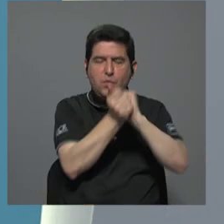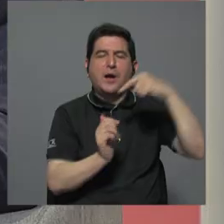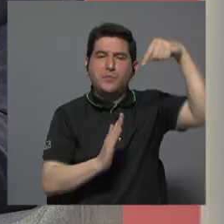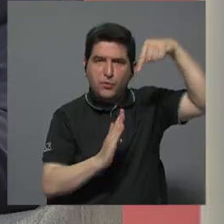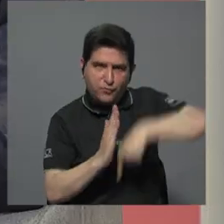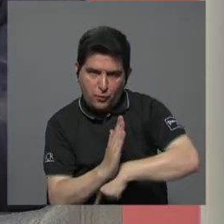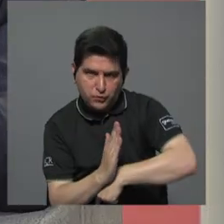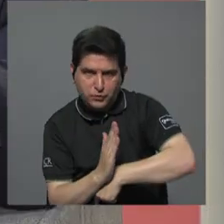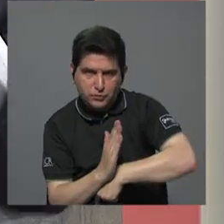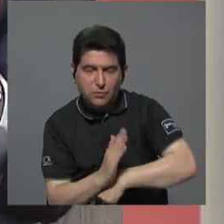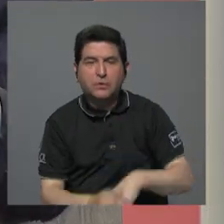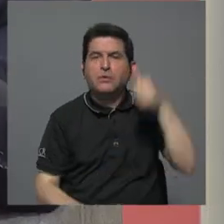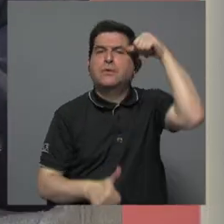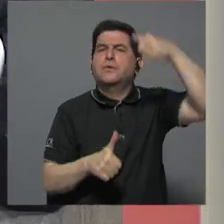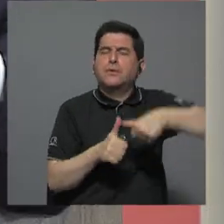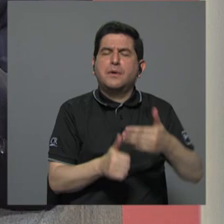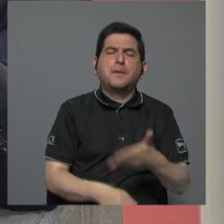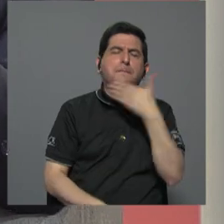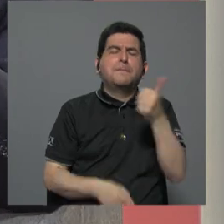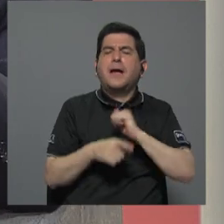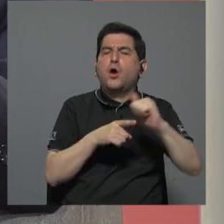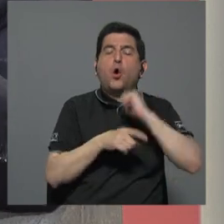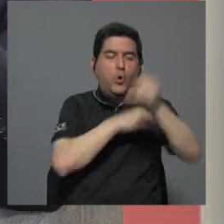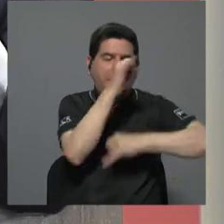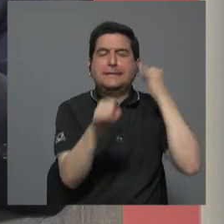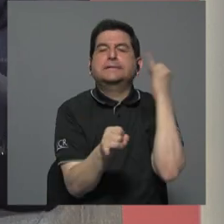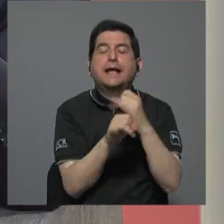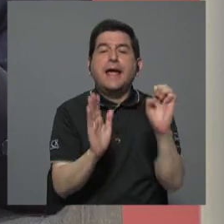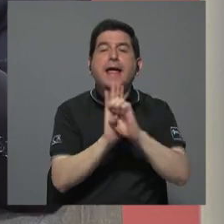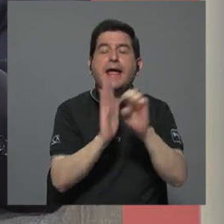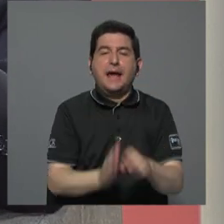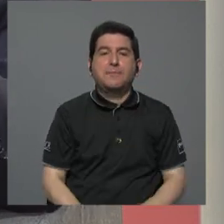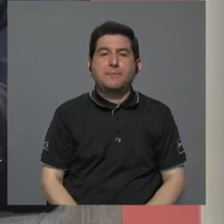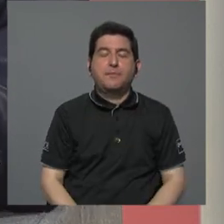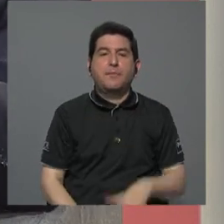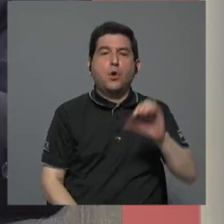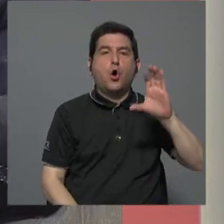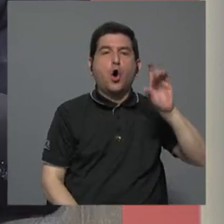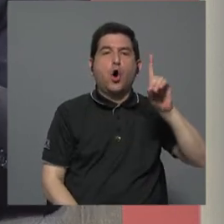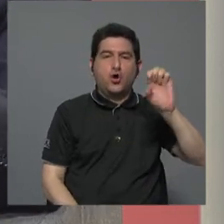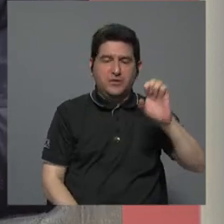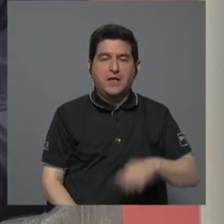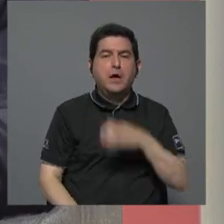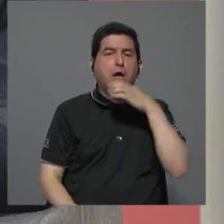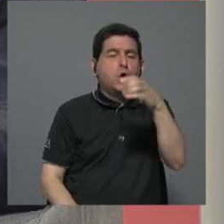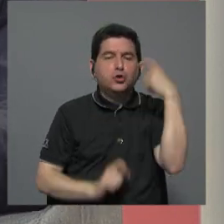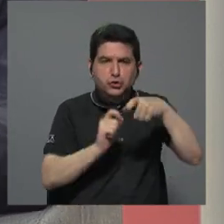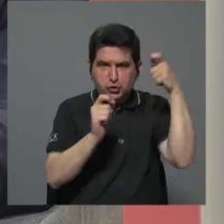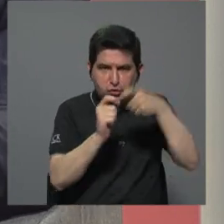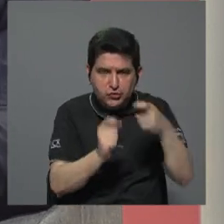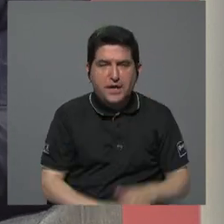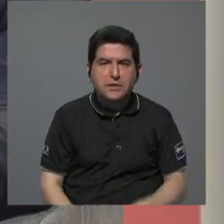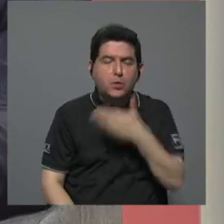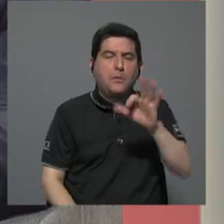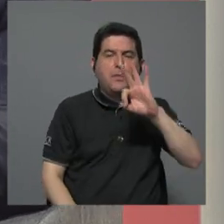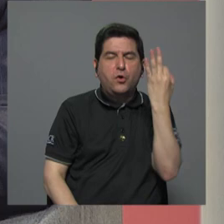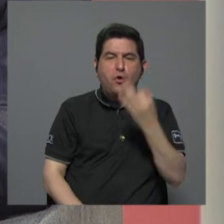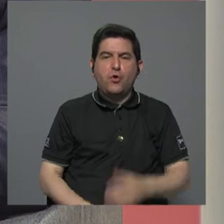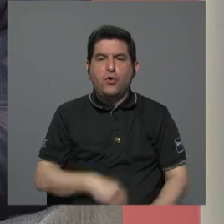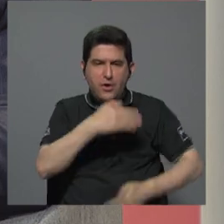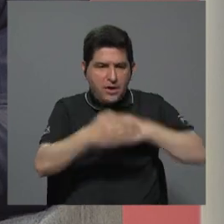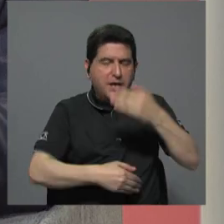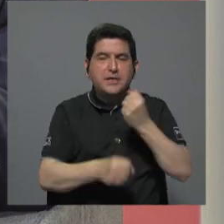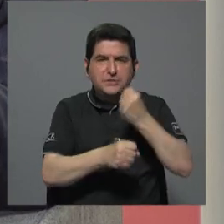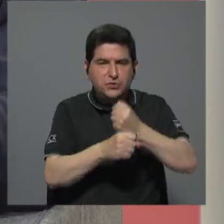de fondo, tomando en cuenta las mejores prácticas internacionales, por ejemplo, la propia OCDE que ha dado recomendaciones muy concretas de cuál es la mejor manera de gestionar